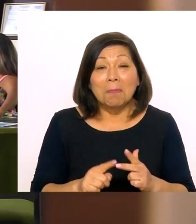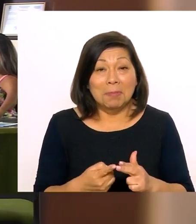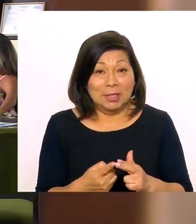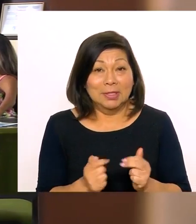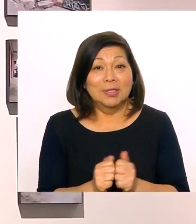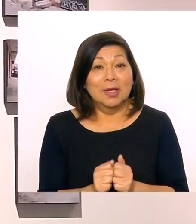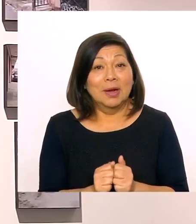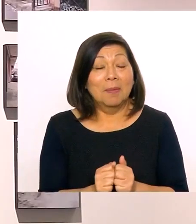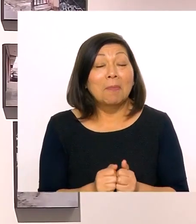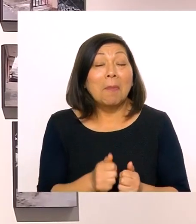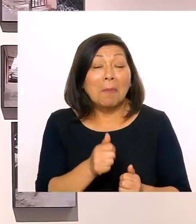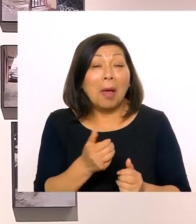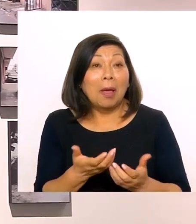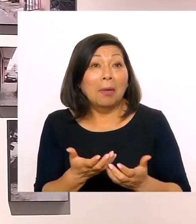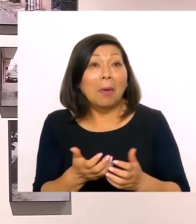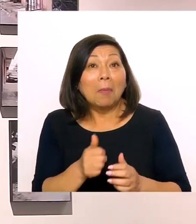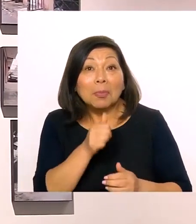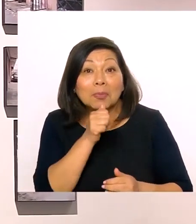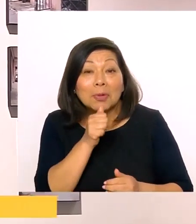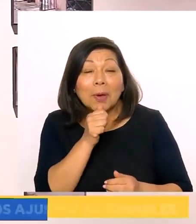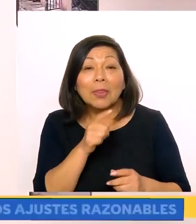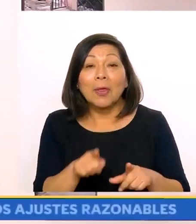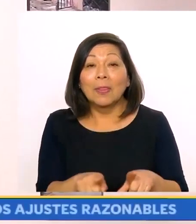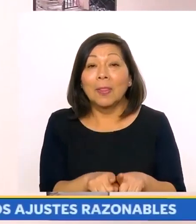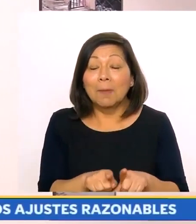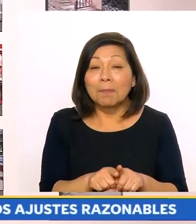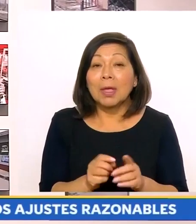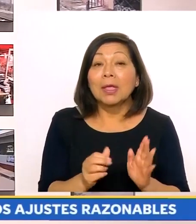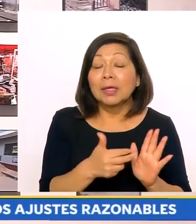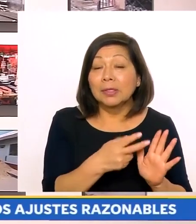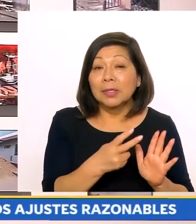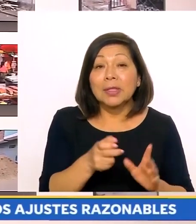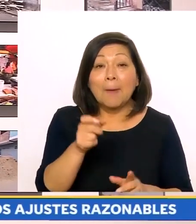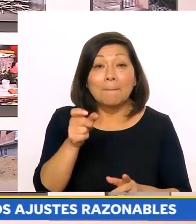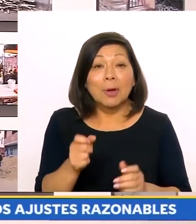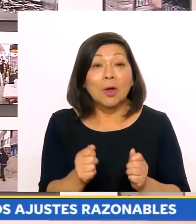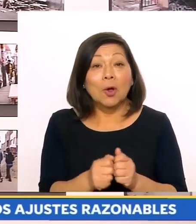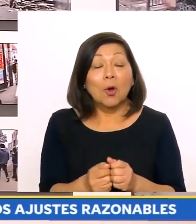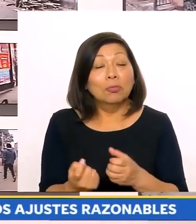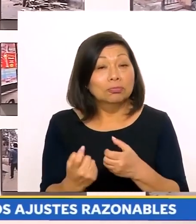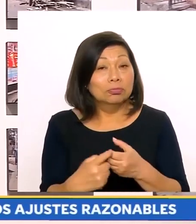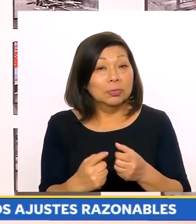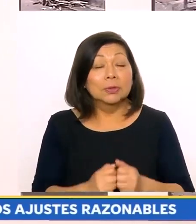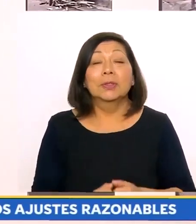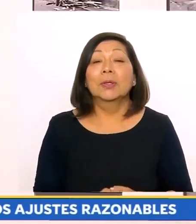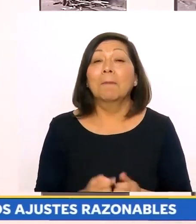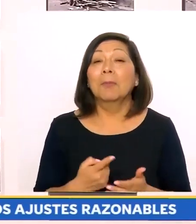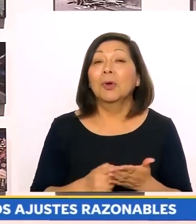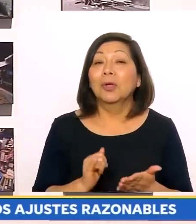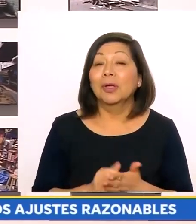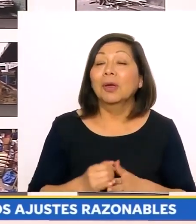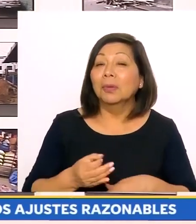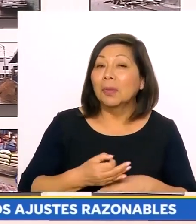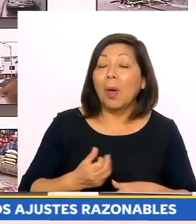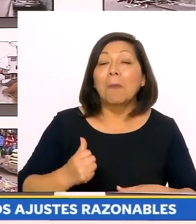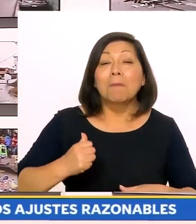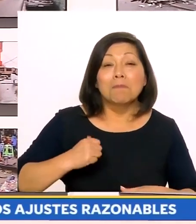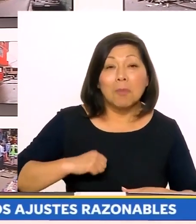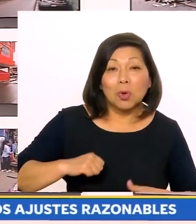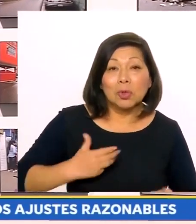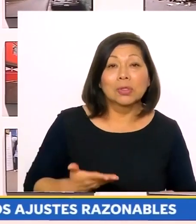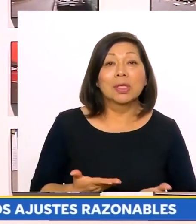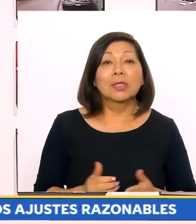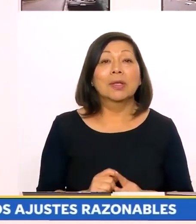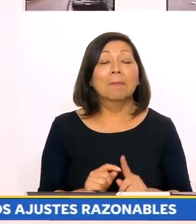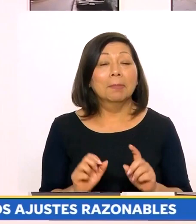incorporación? Así que, y ahora vamos a empezar también con el sector privado. Han habido como más de 700 personas conectadas a